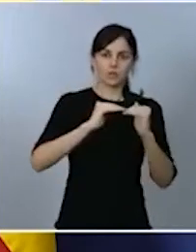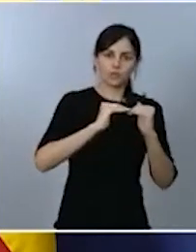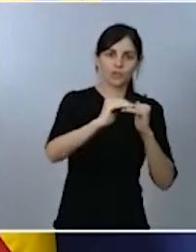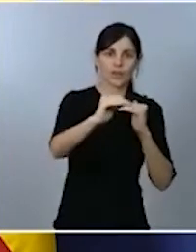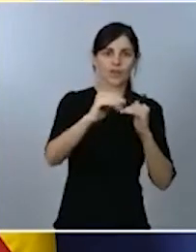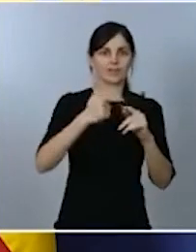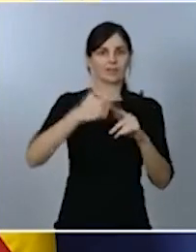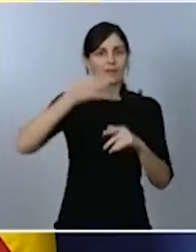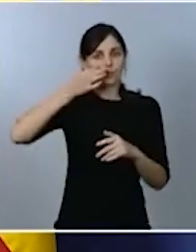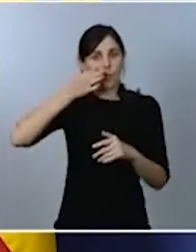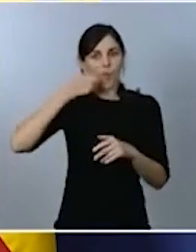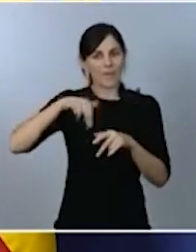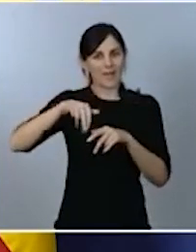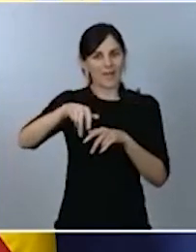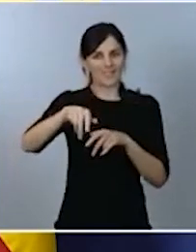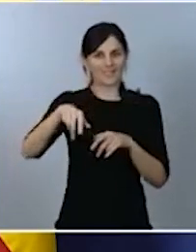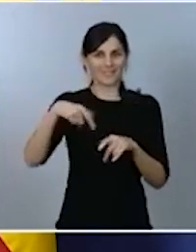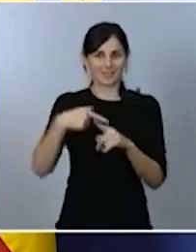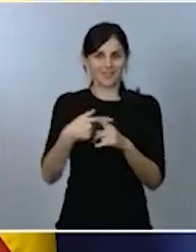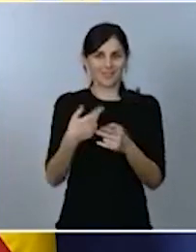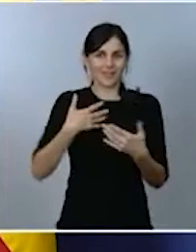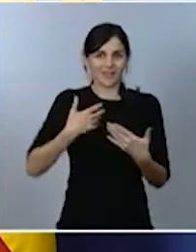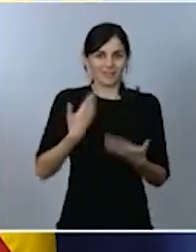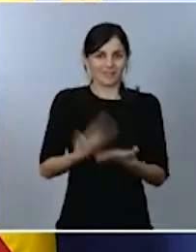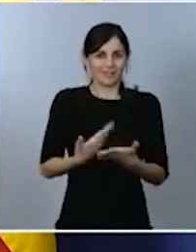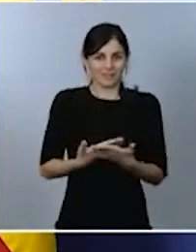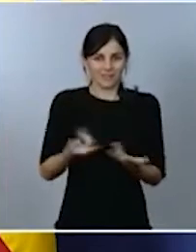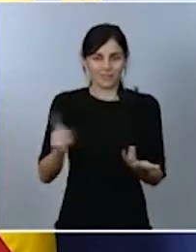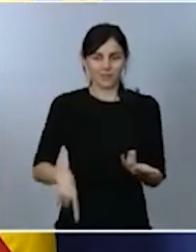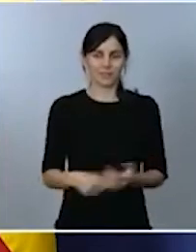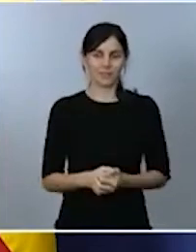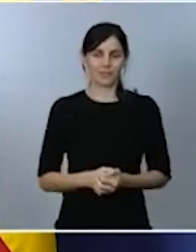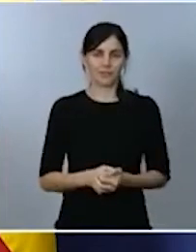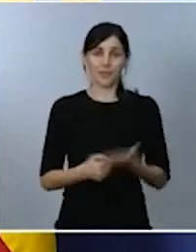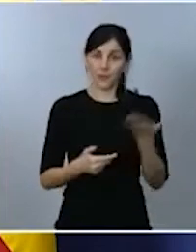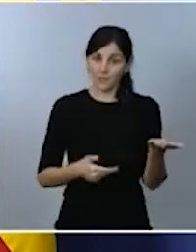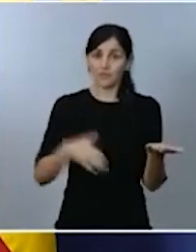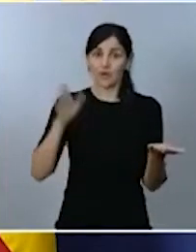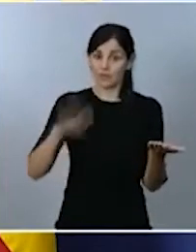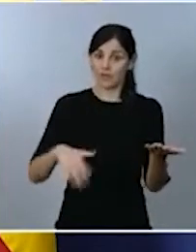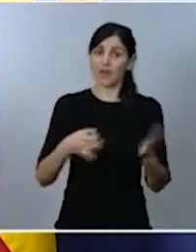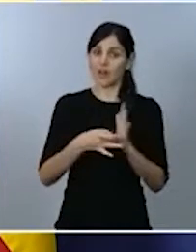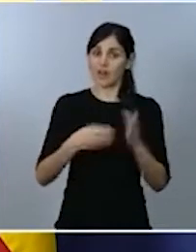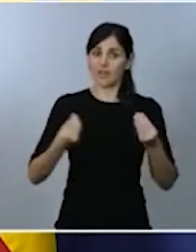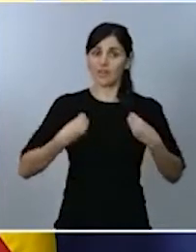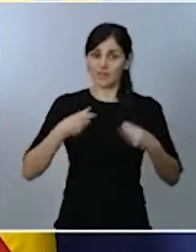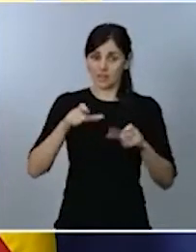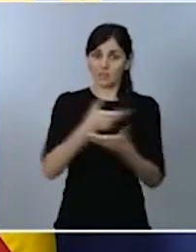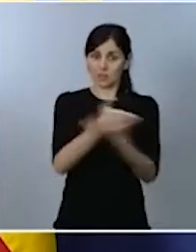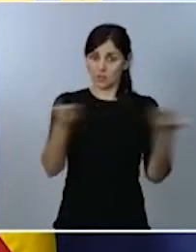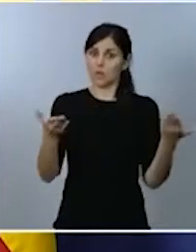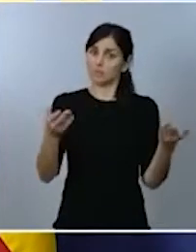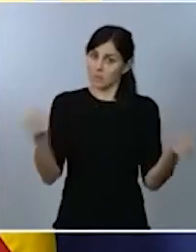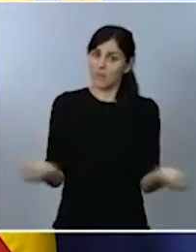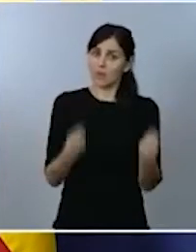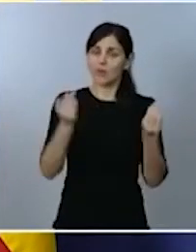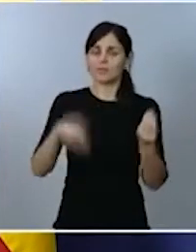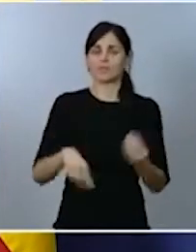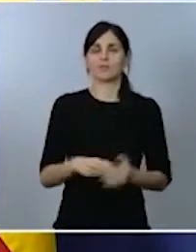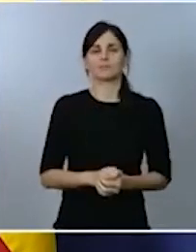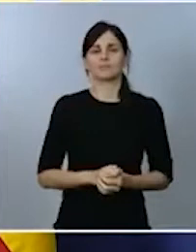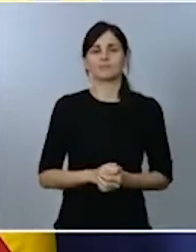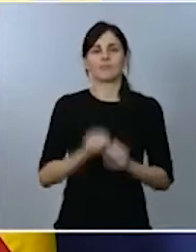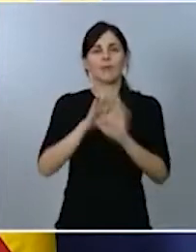mejoran la calidad de vida de nuestras ciudadanas, de nuestros ciudadanos. Por último, el Consejo de Ministros ha aprobado